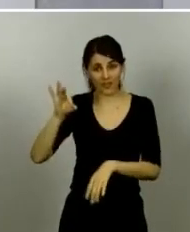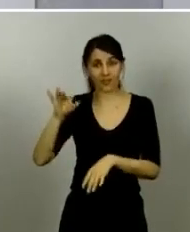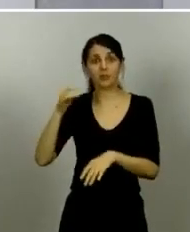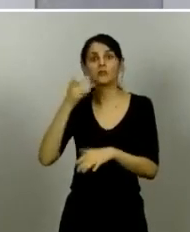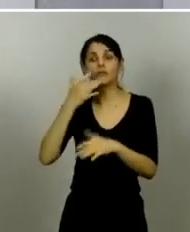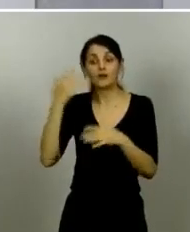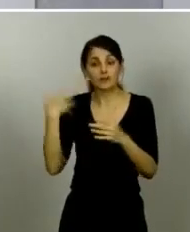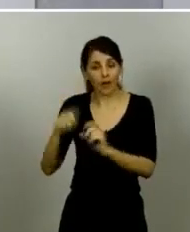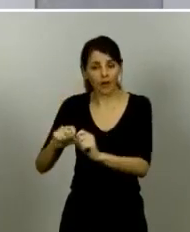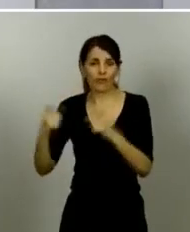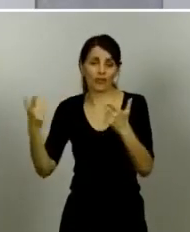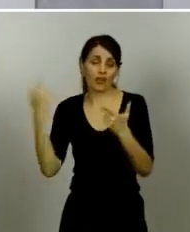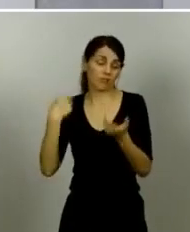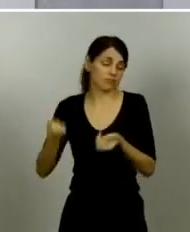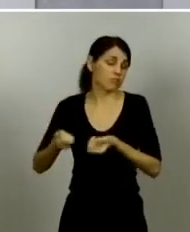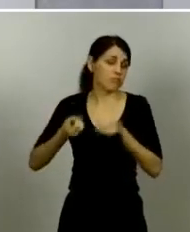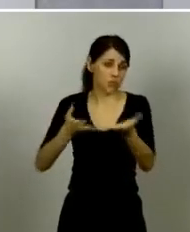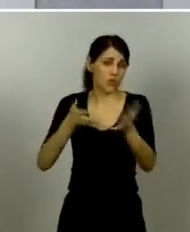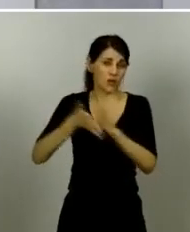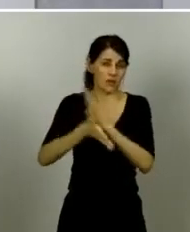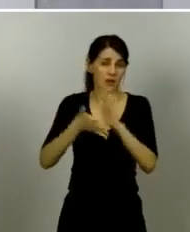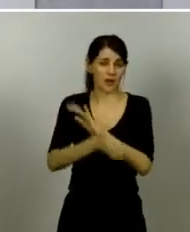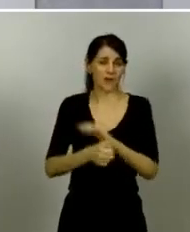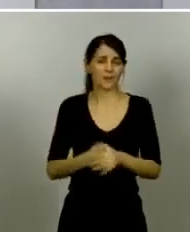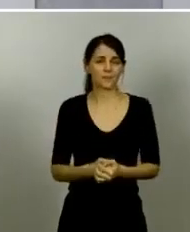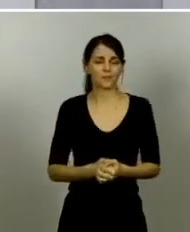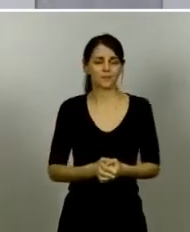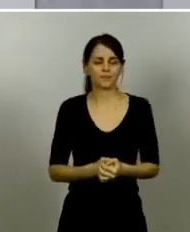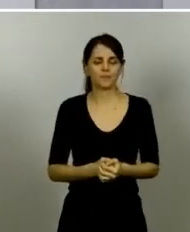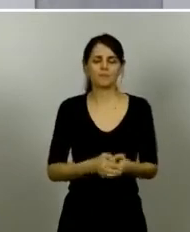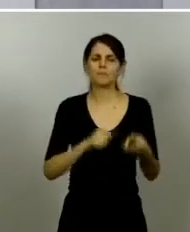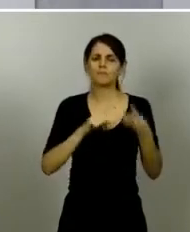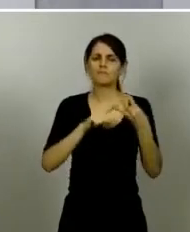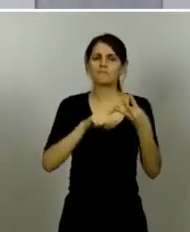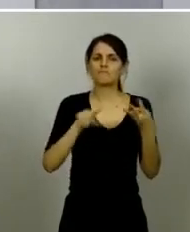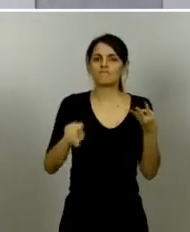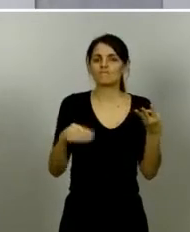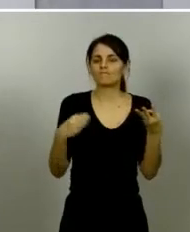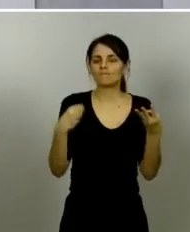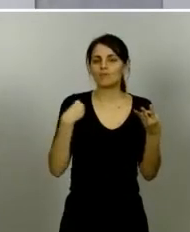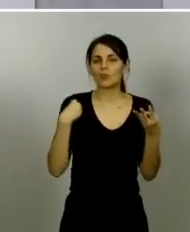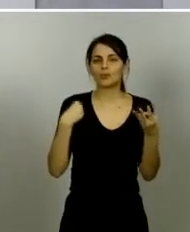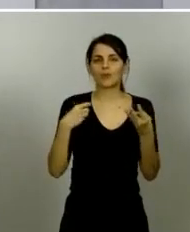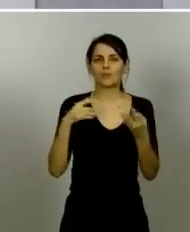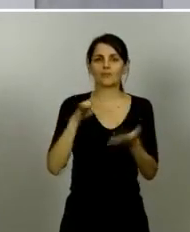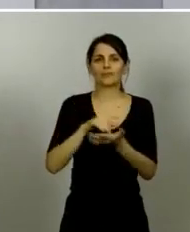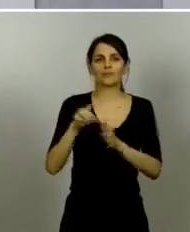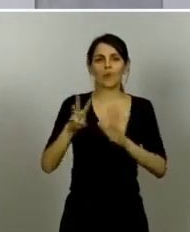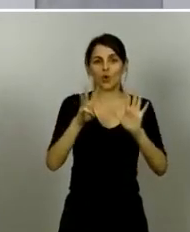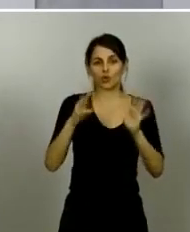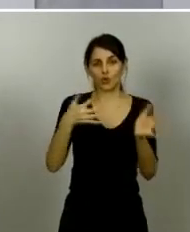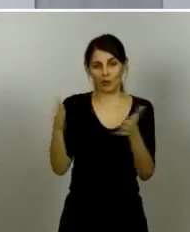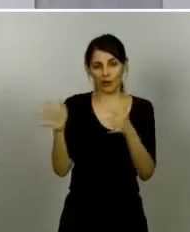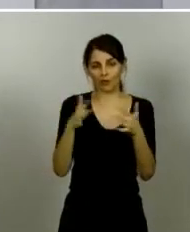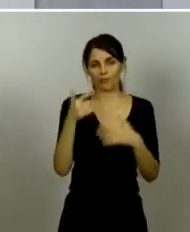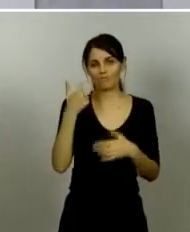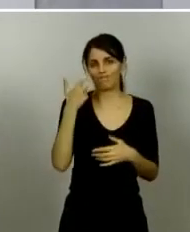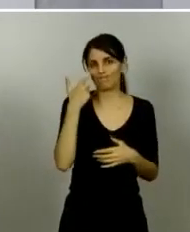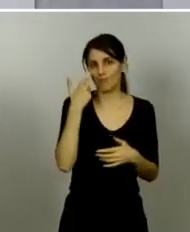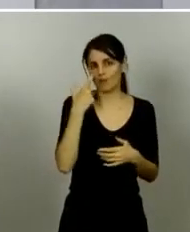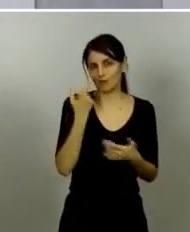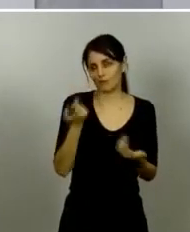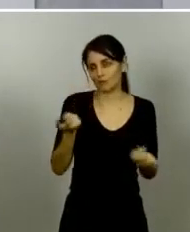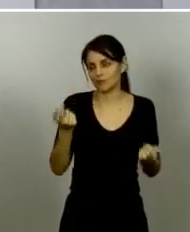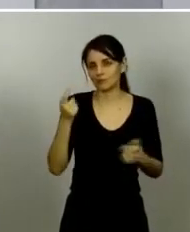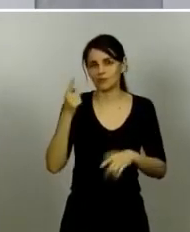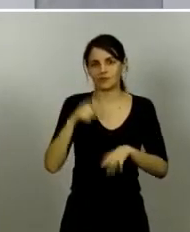las explicaciones yo creo que el 8M hicimos lo que teníamos que hacer con la información que disponíamos en este momento yo la